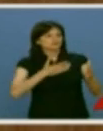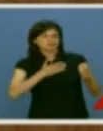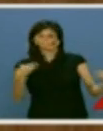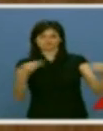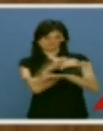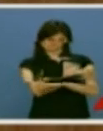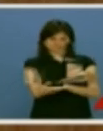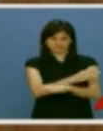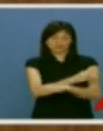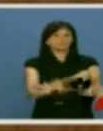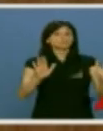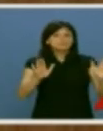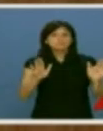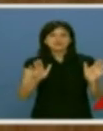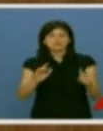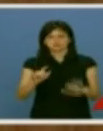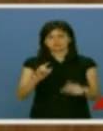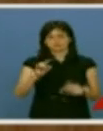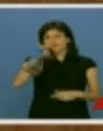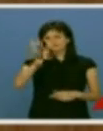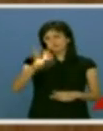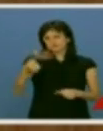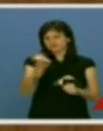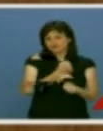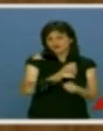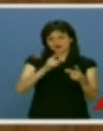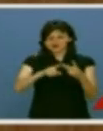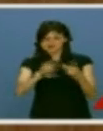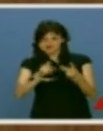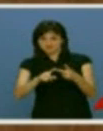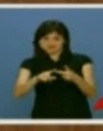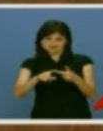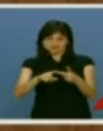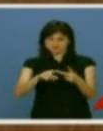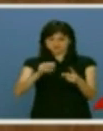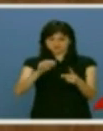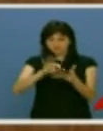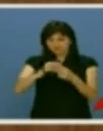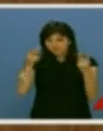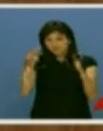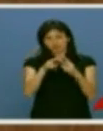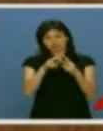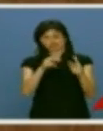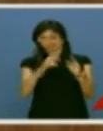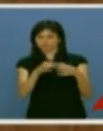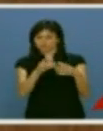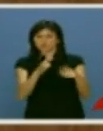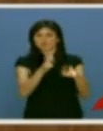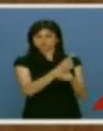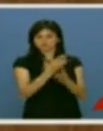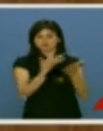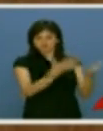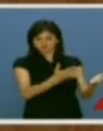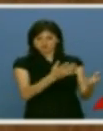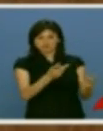señor Herrera. Pero para esto, que es lo más importante, va a contar usted con un gobierno de concentración, porque la oposición siempre formará parte